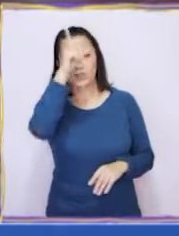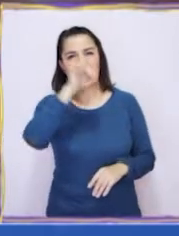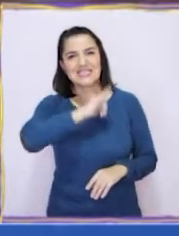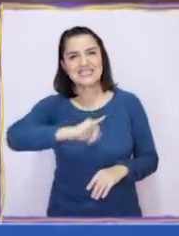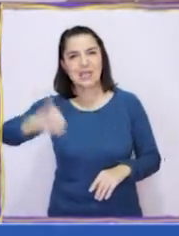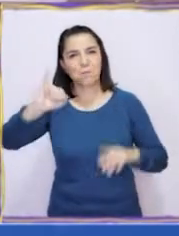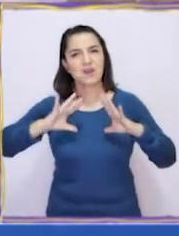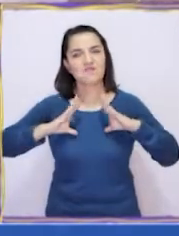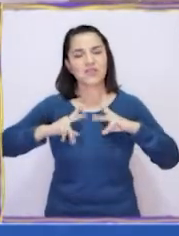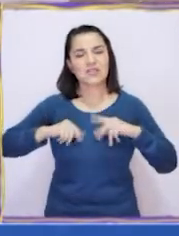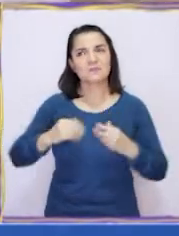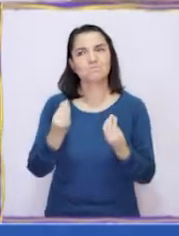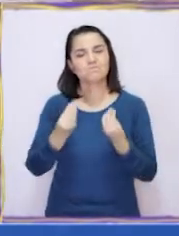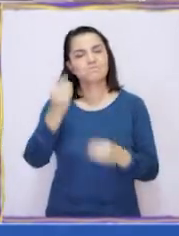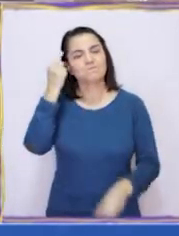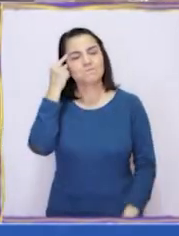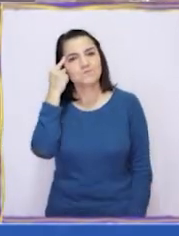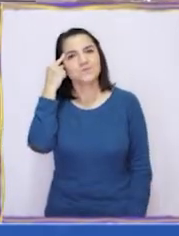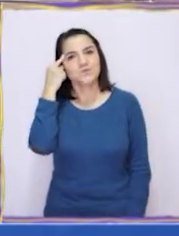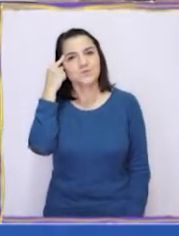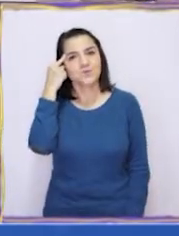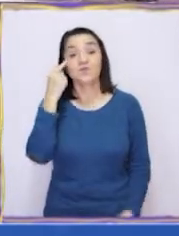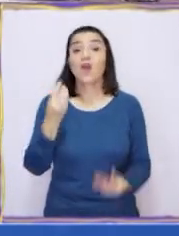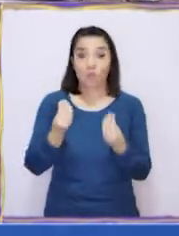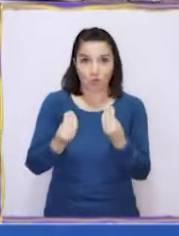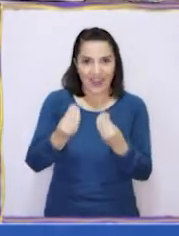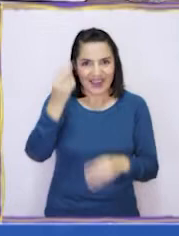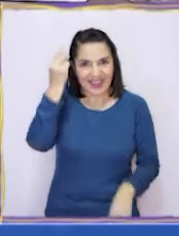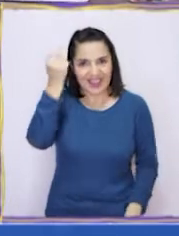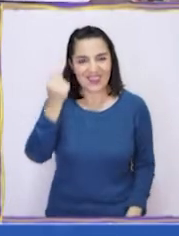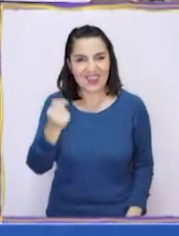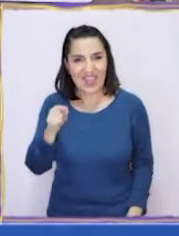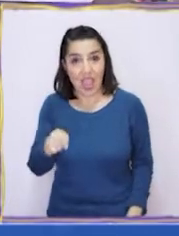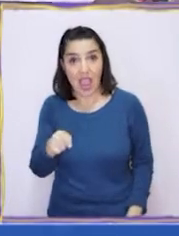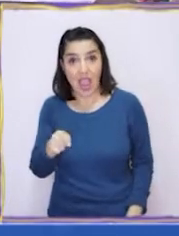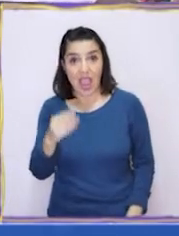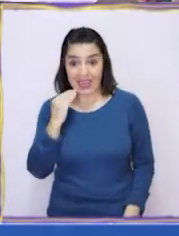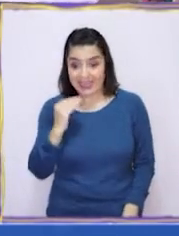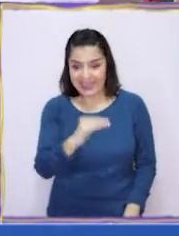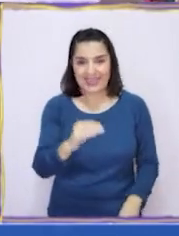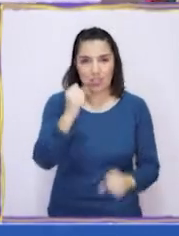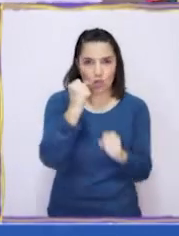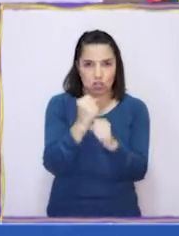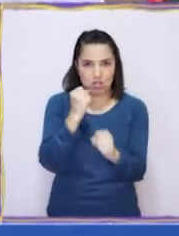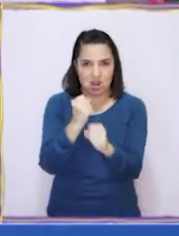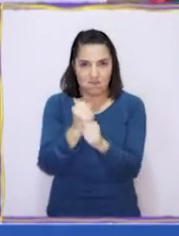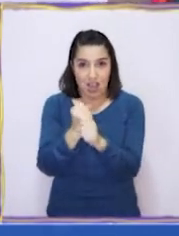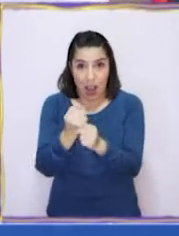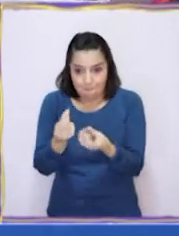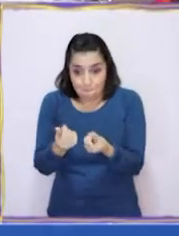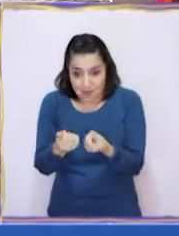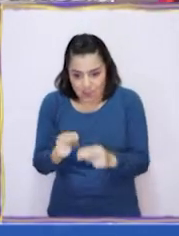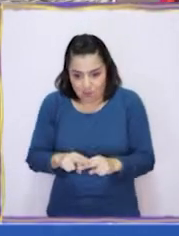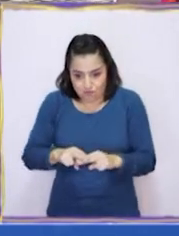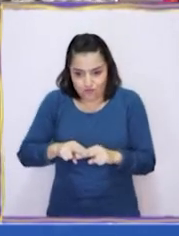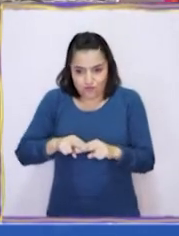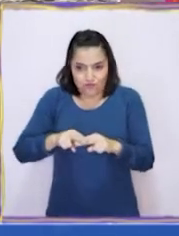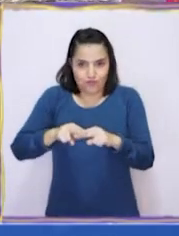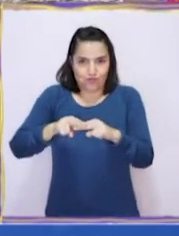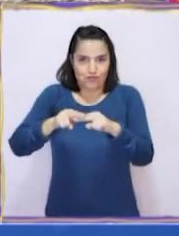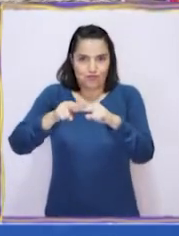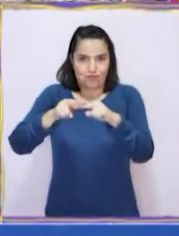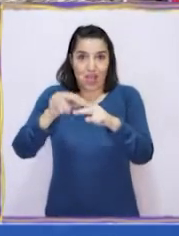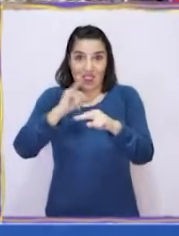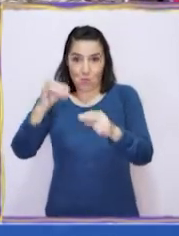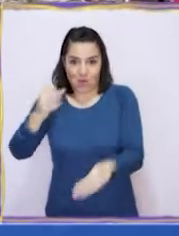clásico. ¿Qué se les ocurre? ¡Buena idea! Como están trabajando podemos hacer que juntaran mucha plata